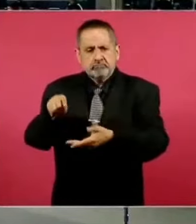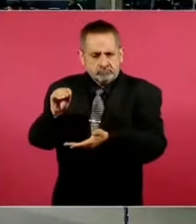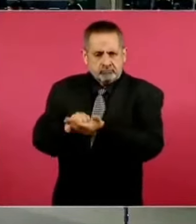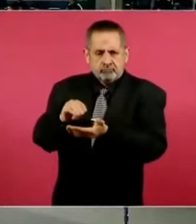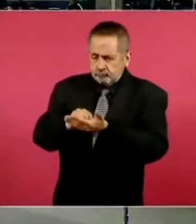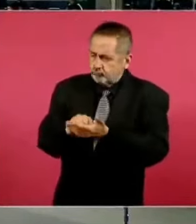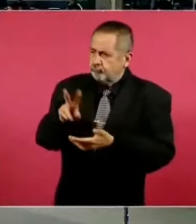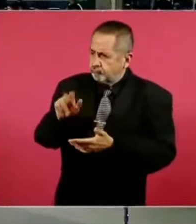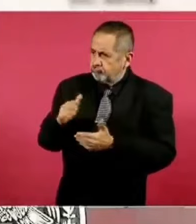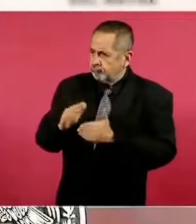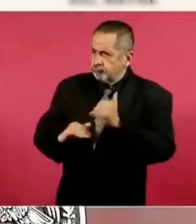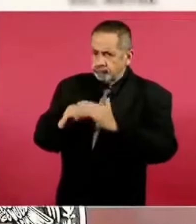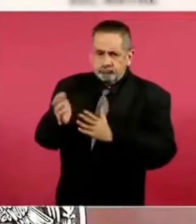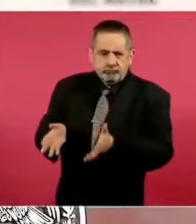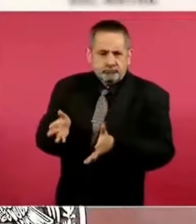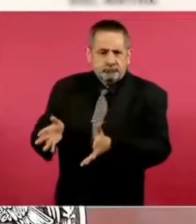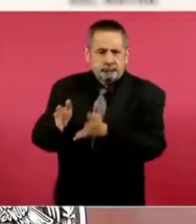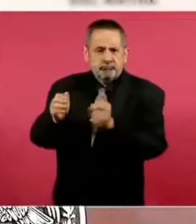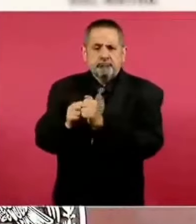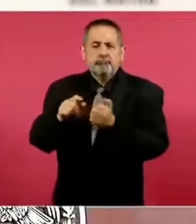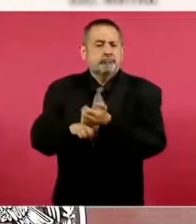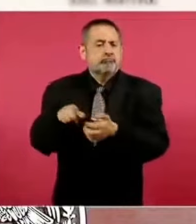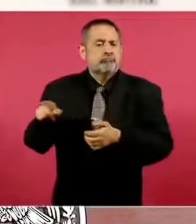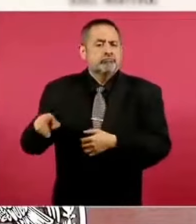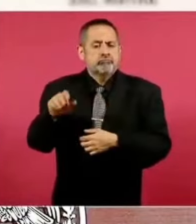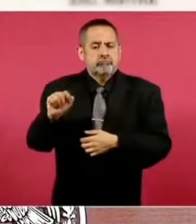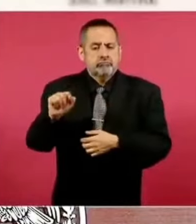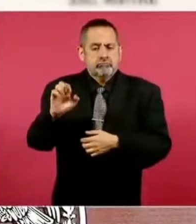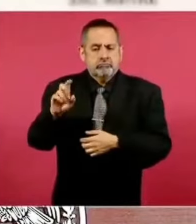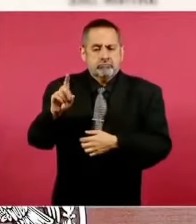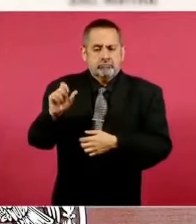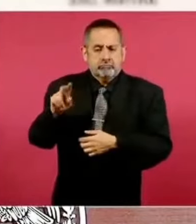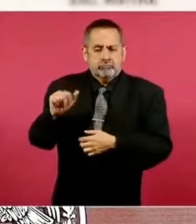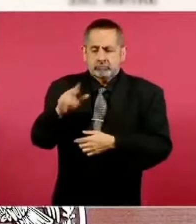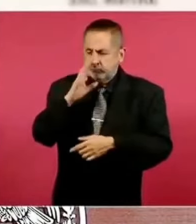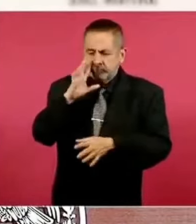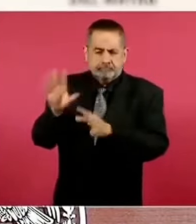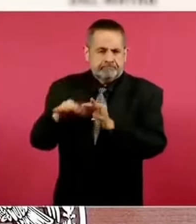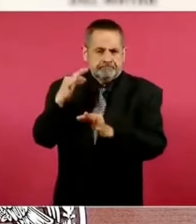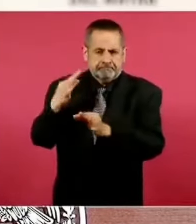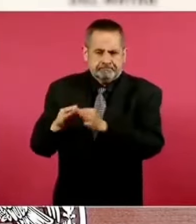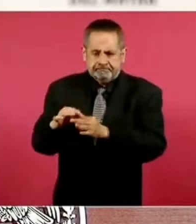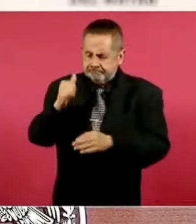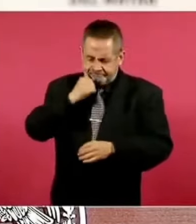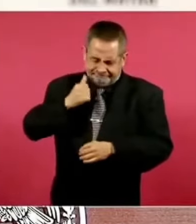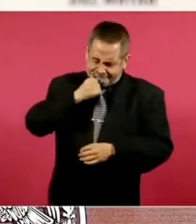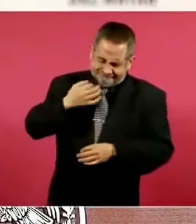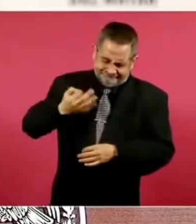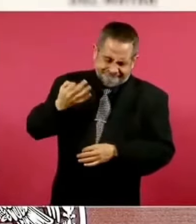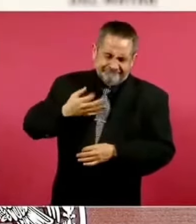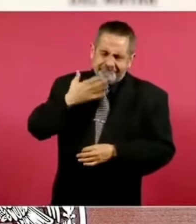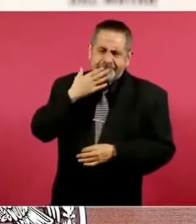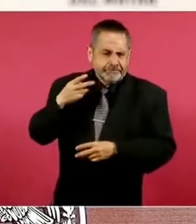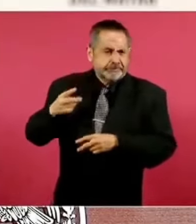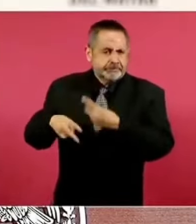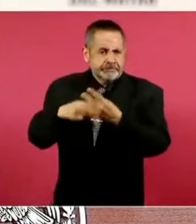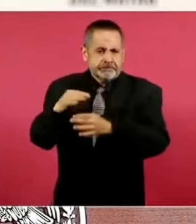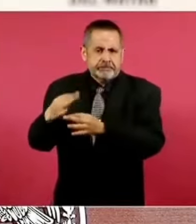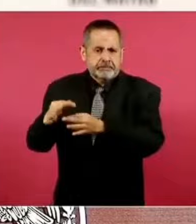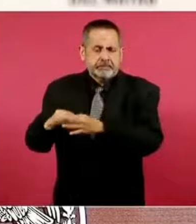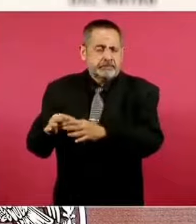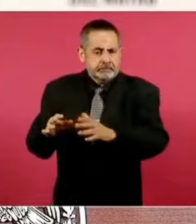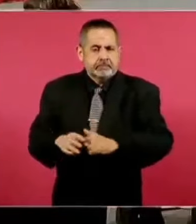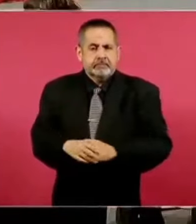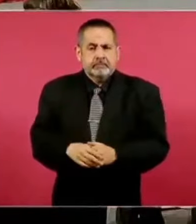marcha con la Sedena, que además siempre cumple con sus tiempos proyectados y demás.